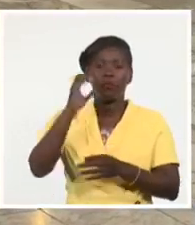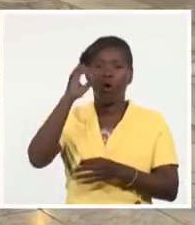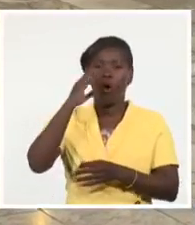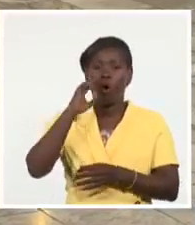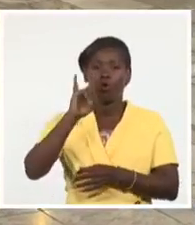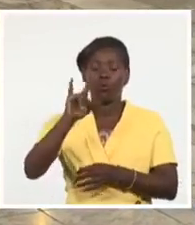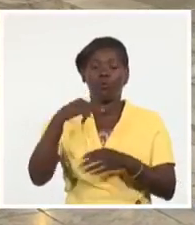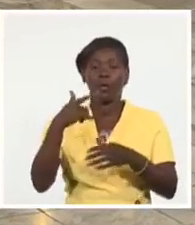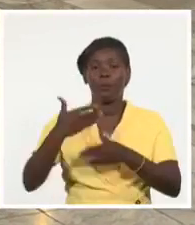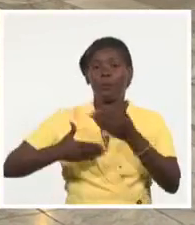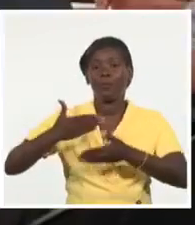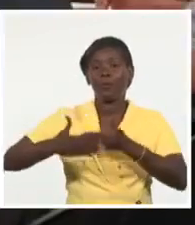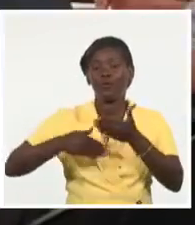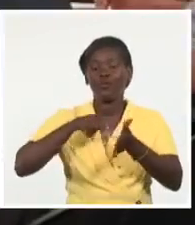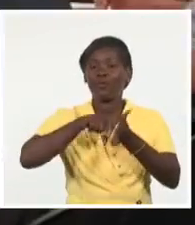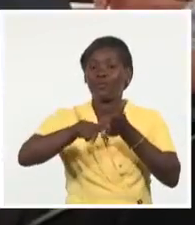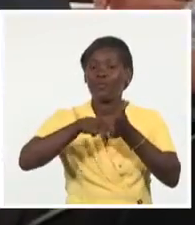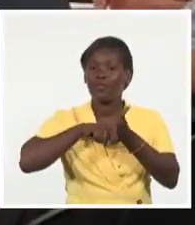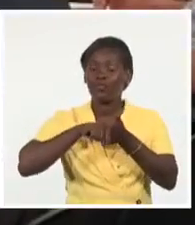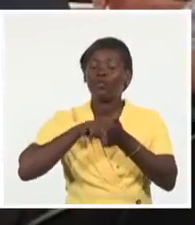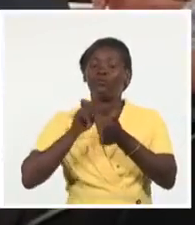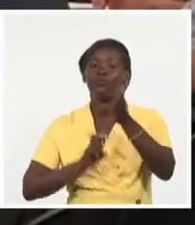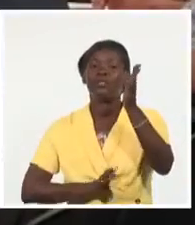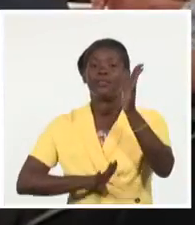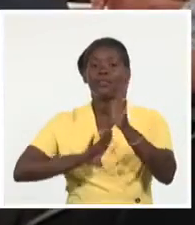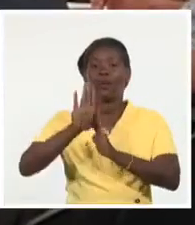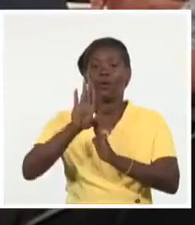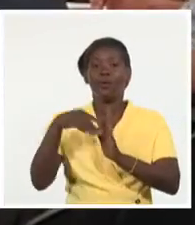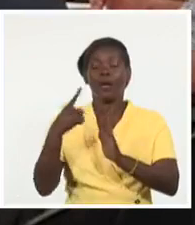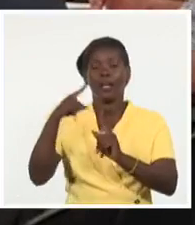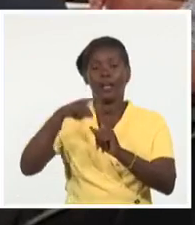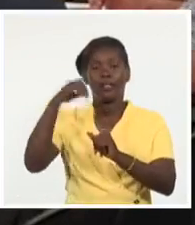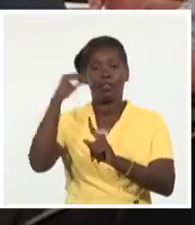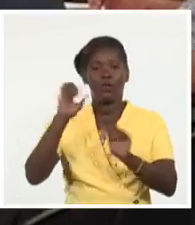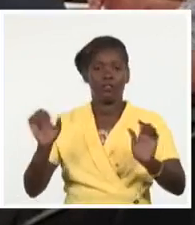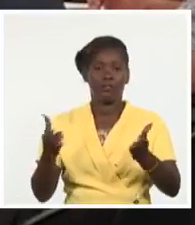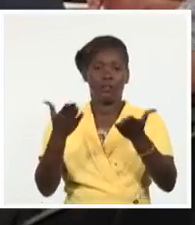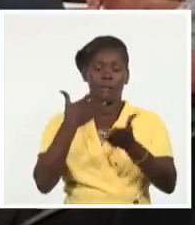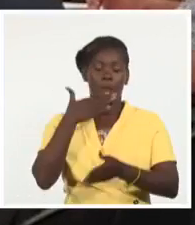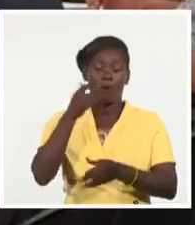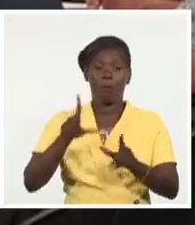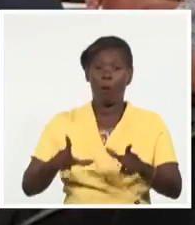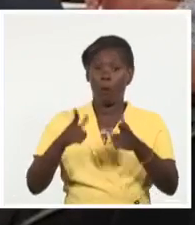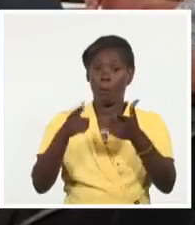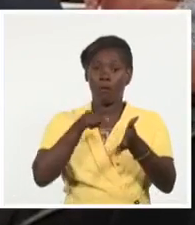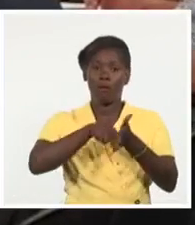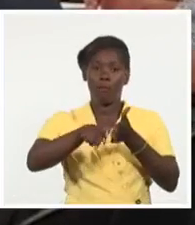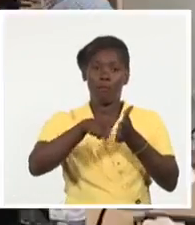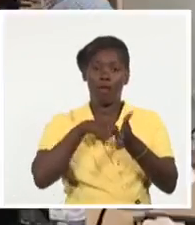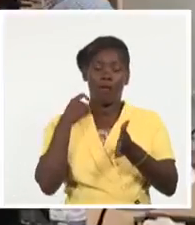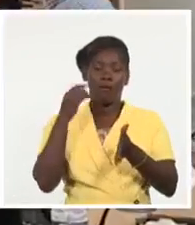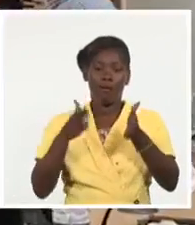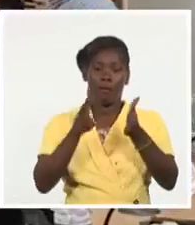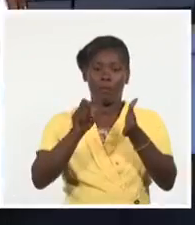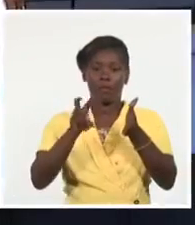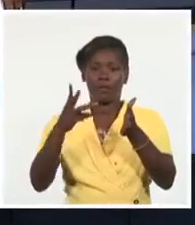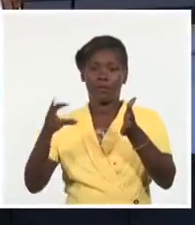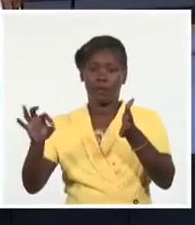procesos nacionales de planificación y superar los obstáculos financieros para el cumplimiento de la Agenda 2030.